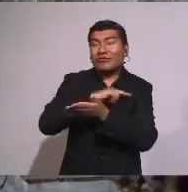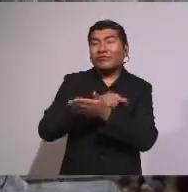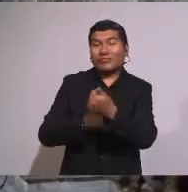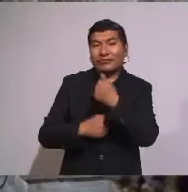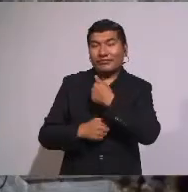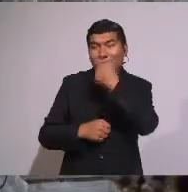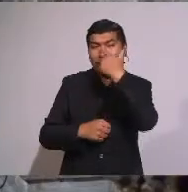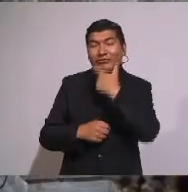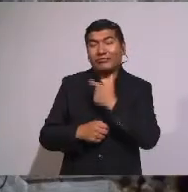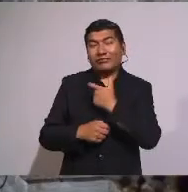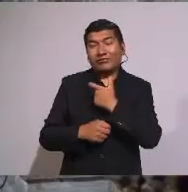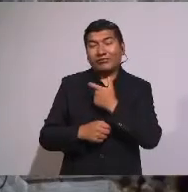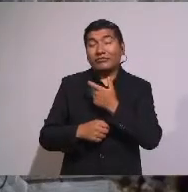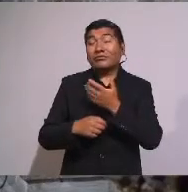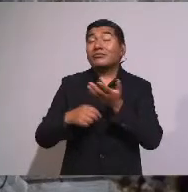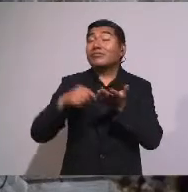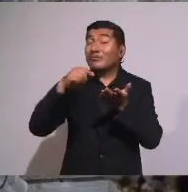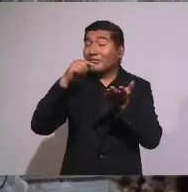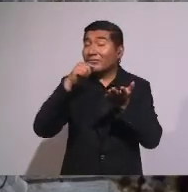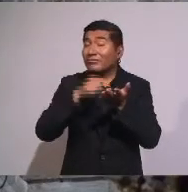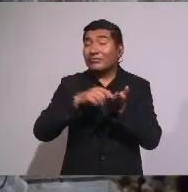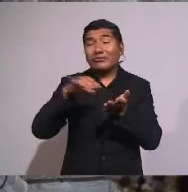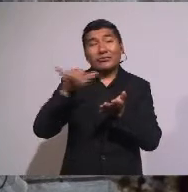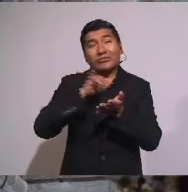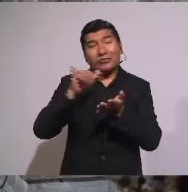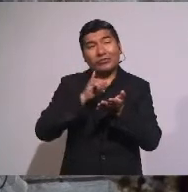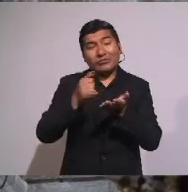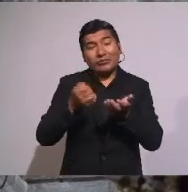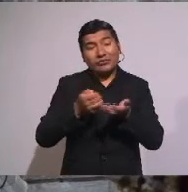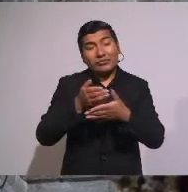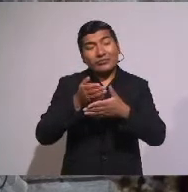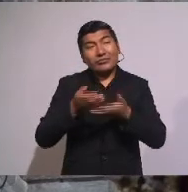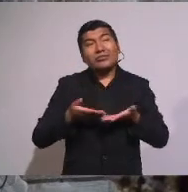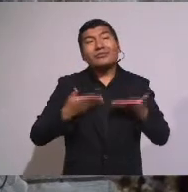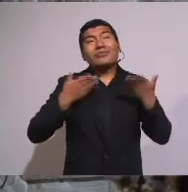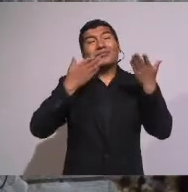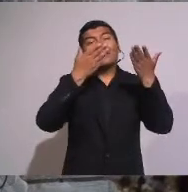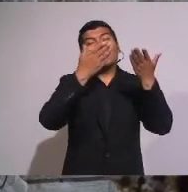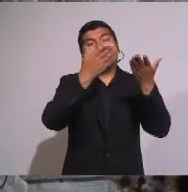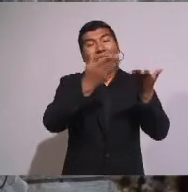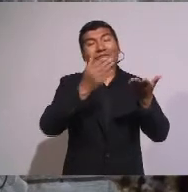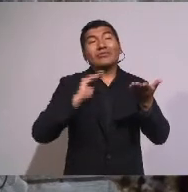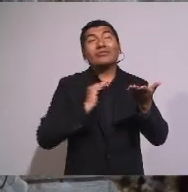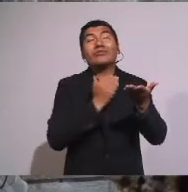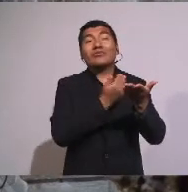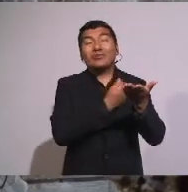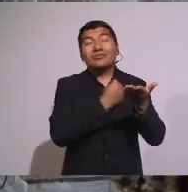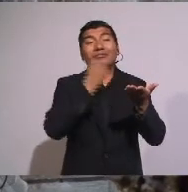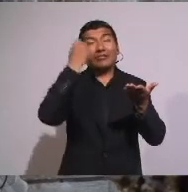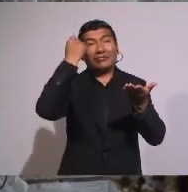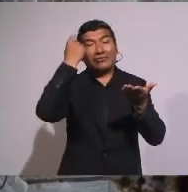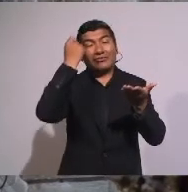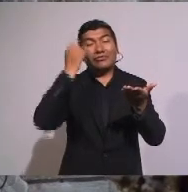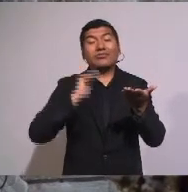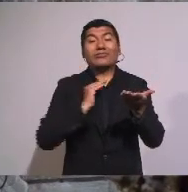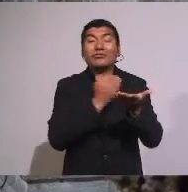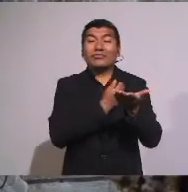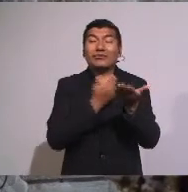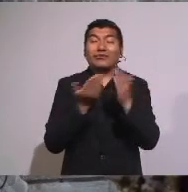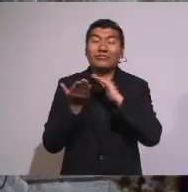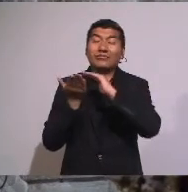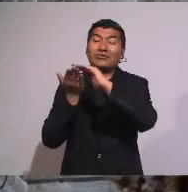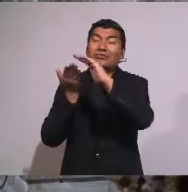Así Debe Ser Nuestra comprensión Nuestro perdón